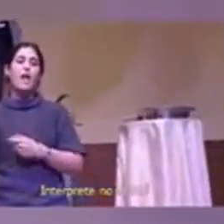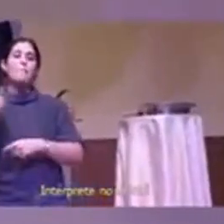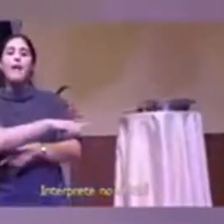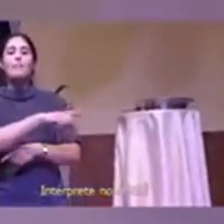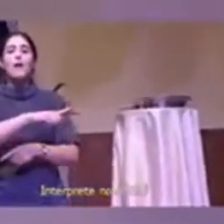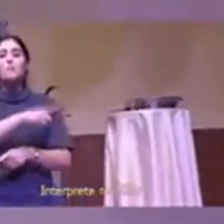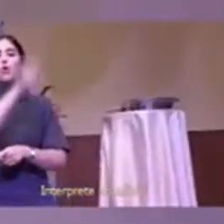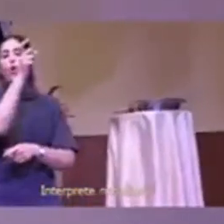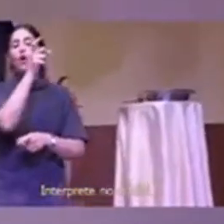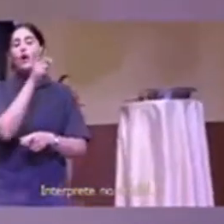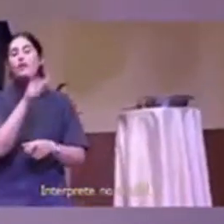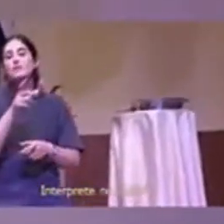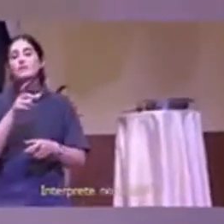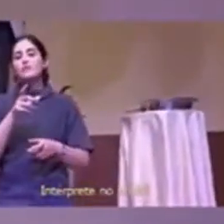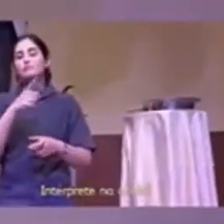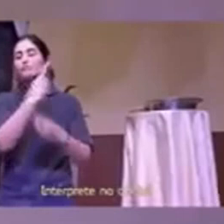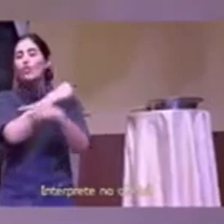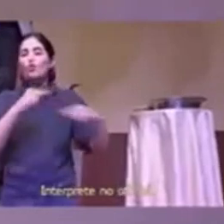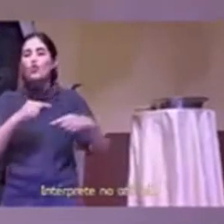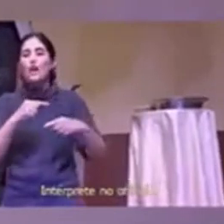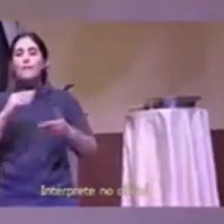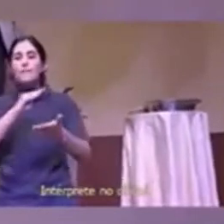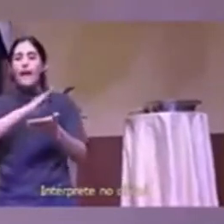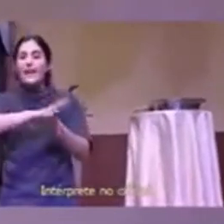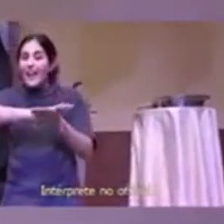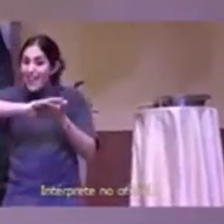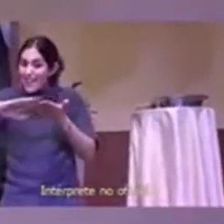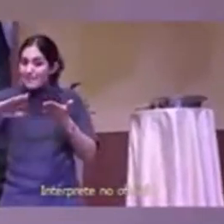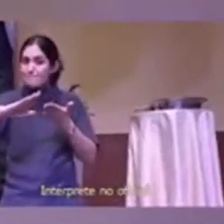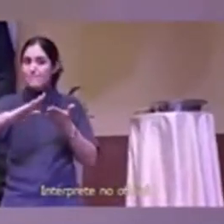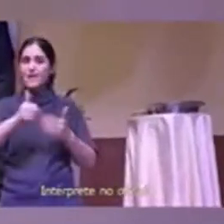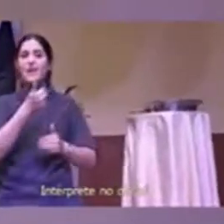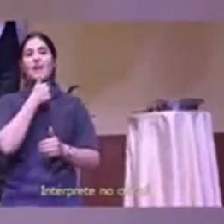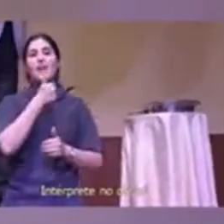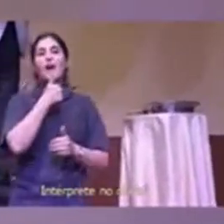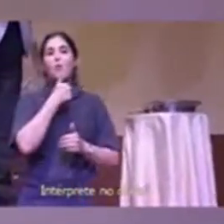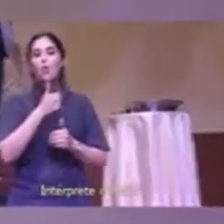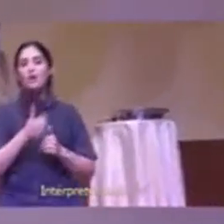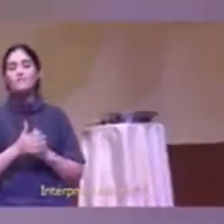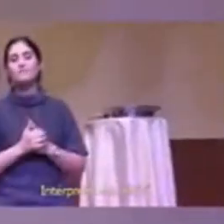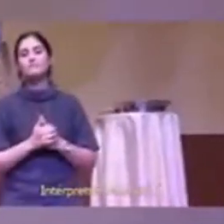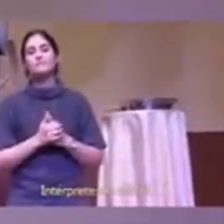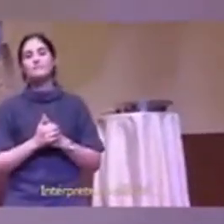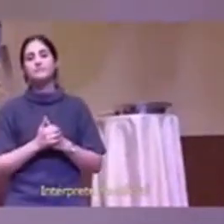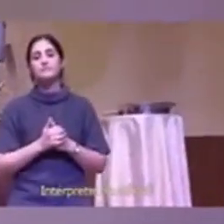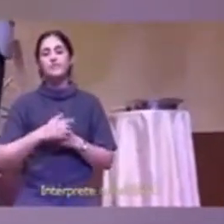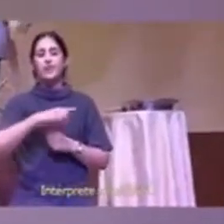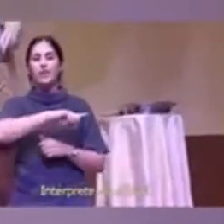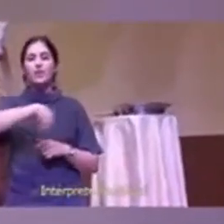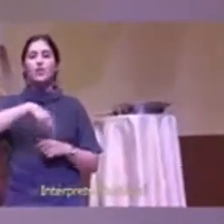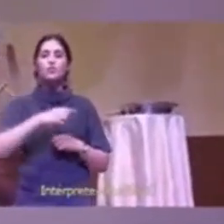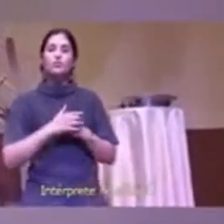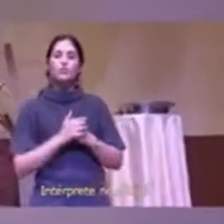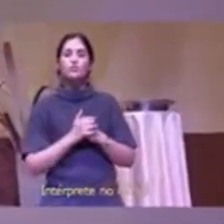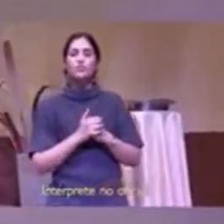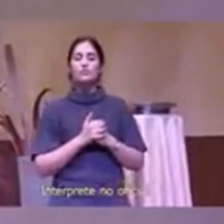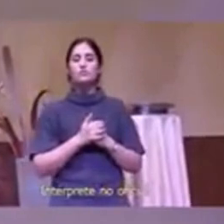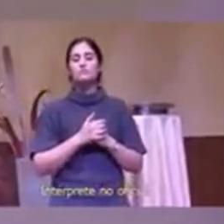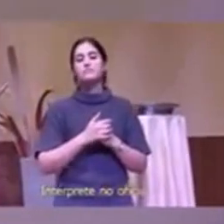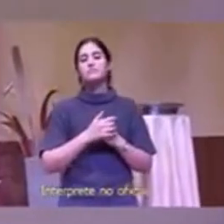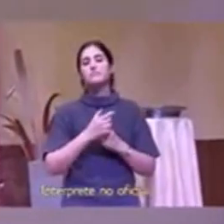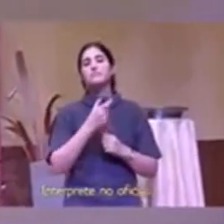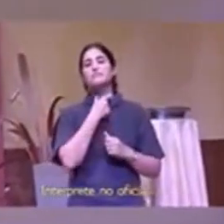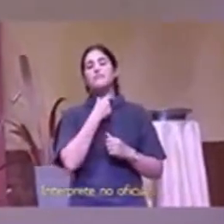mandamos filtros para filtrar el agua contaminada somos misioneros en esta comunidad